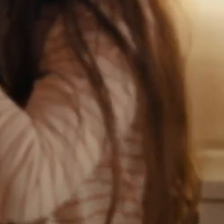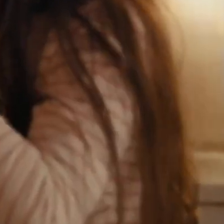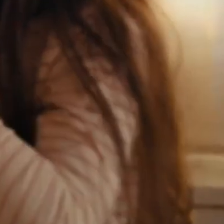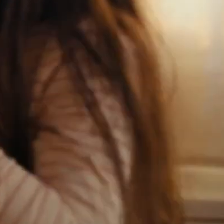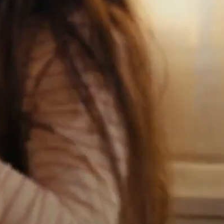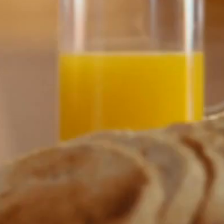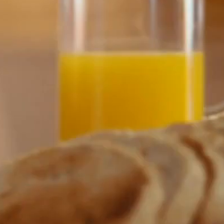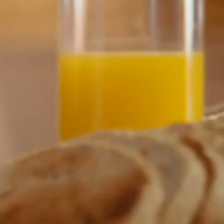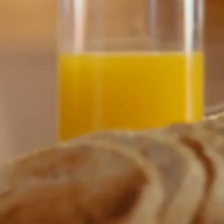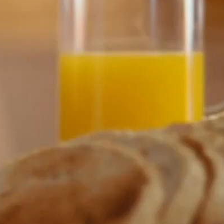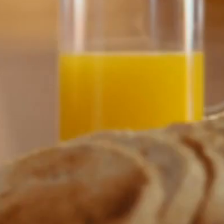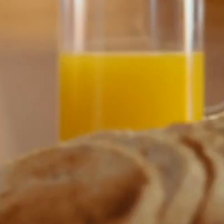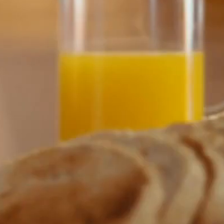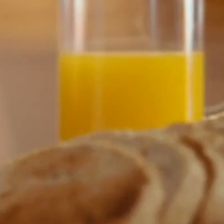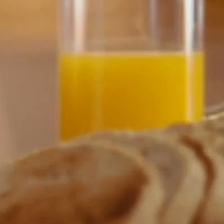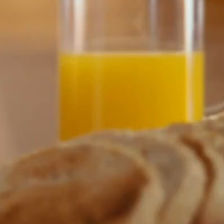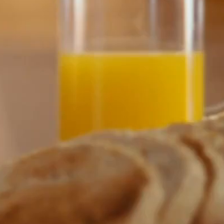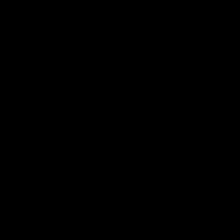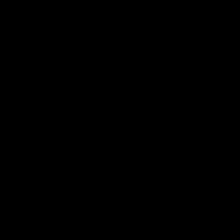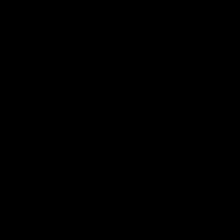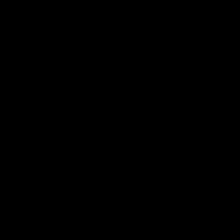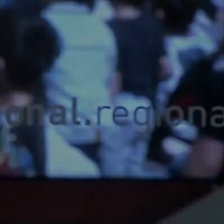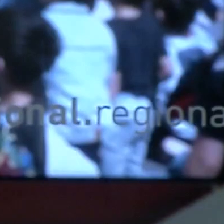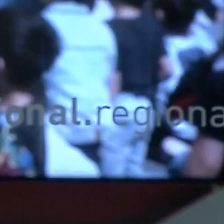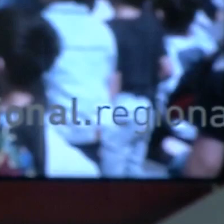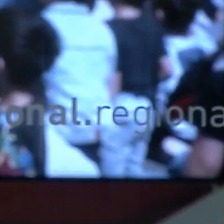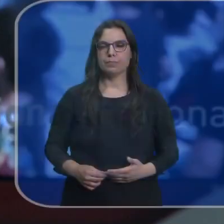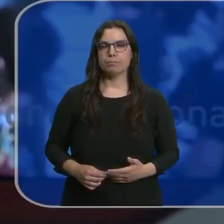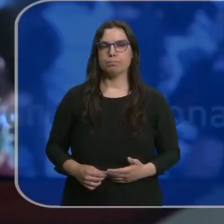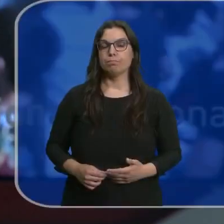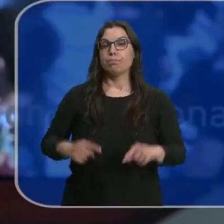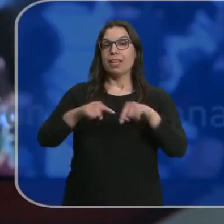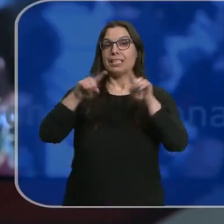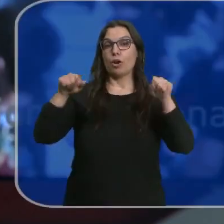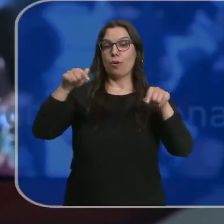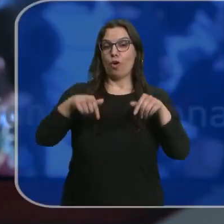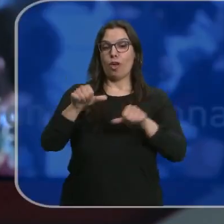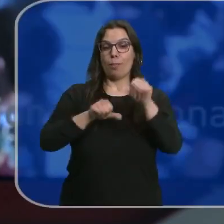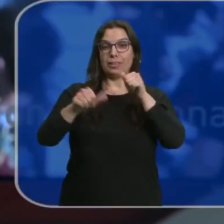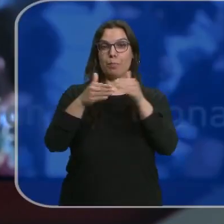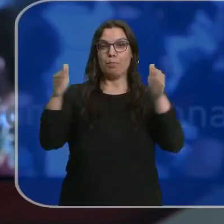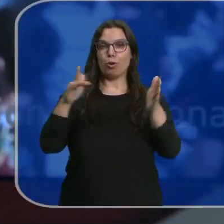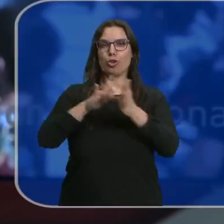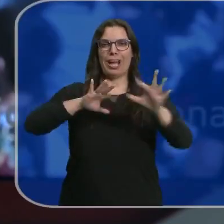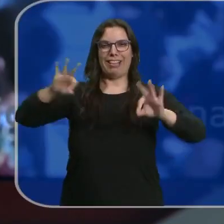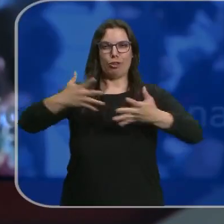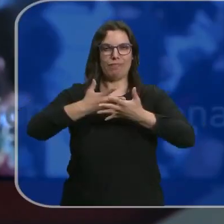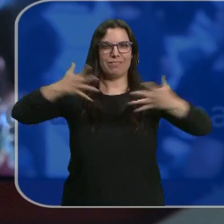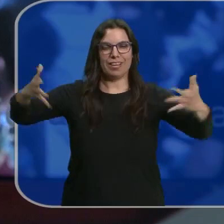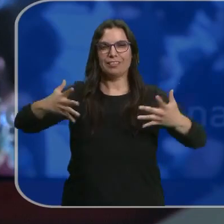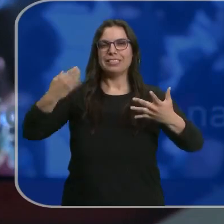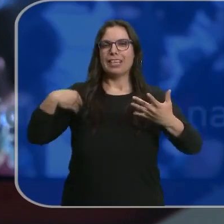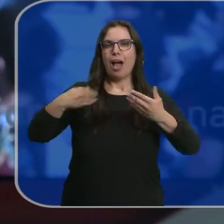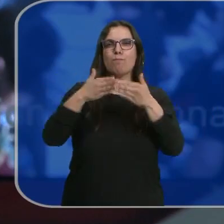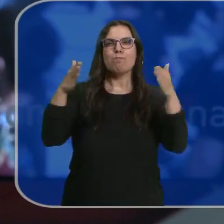Si lo quieres lo cuidas. Pascual dar lo mejor. Segovia se convierte desde hoy en un gran escenario. Se ha levantado el